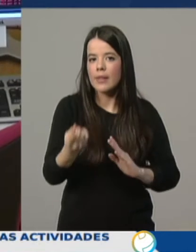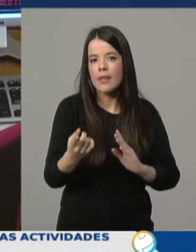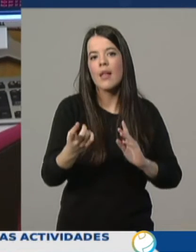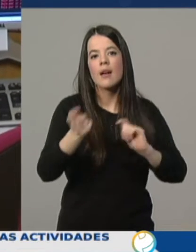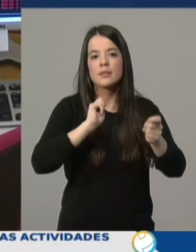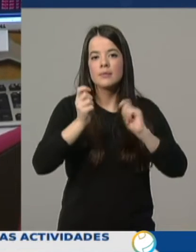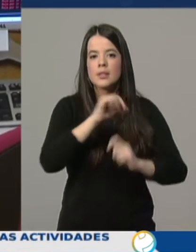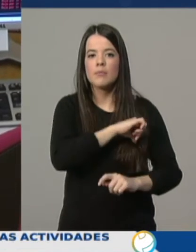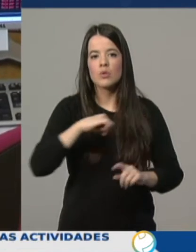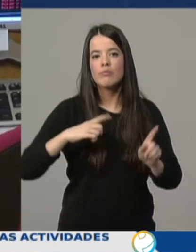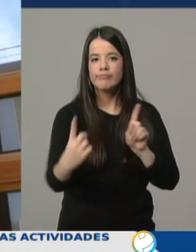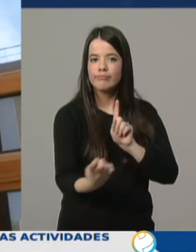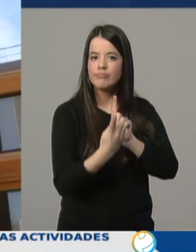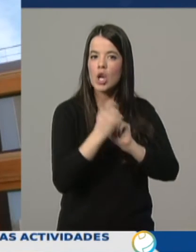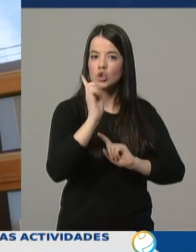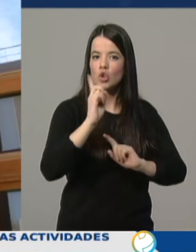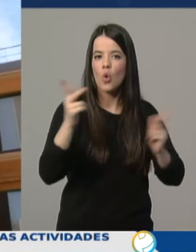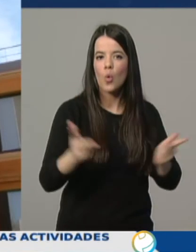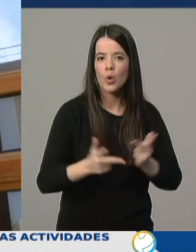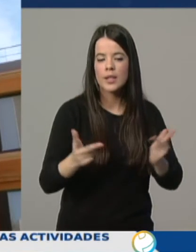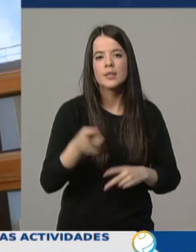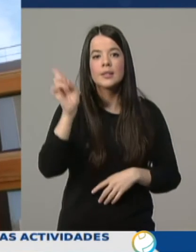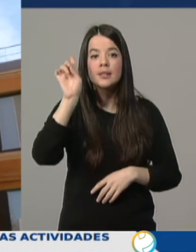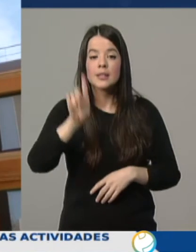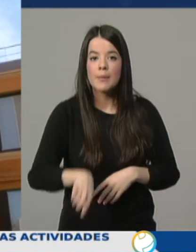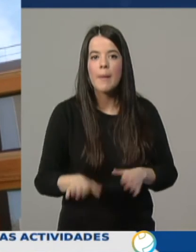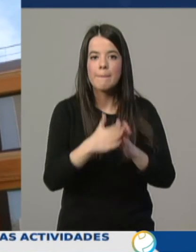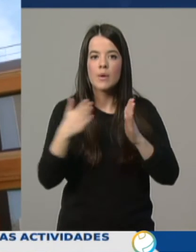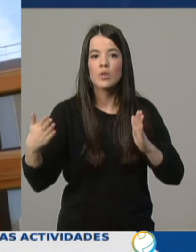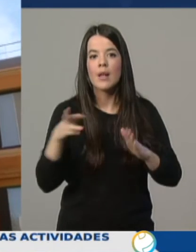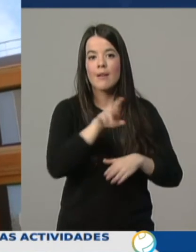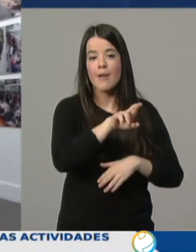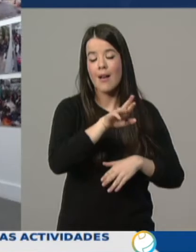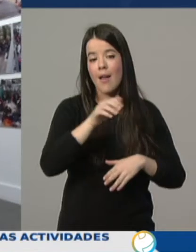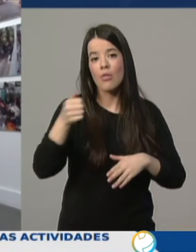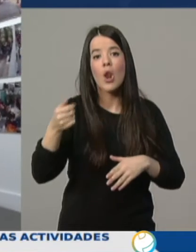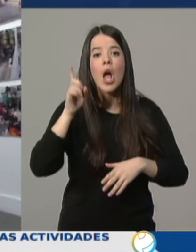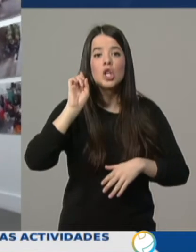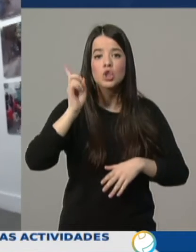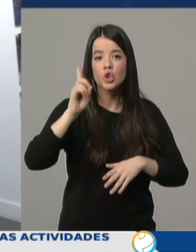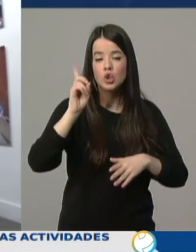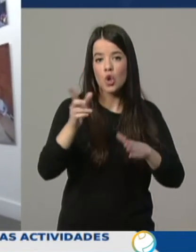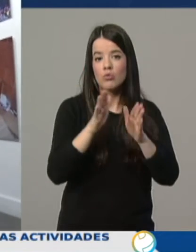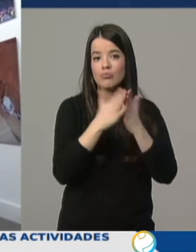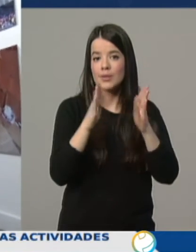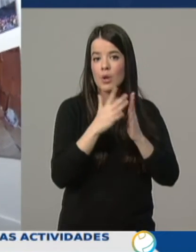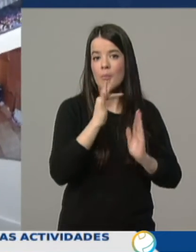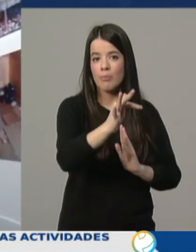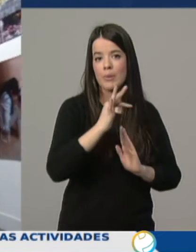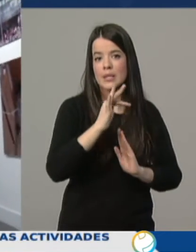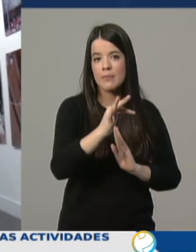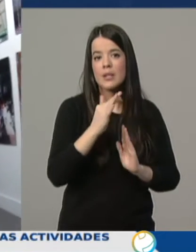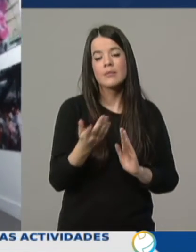personales a casos de urgencia. La actividad de la Biblioteca Rafael Azcona queda reducida a servicio de préstamo y la Sala Amos Salvador continúa su